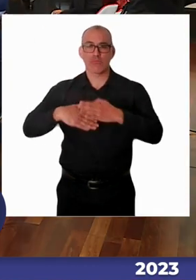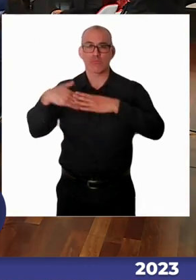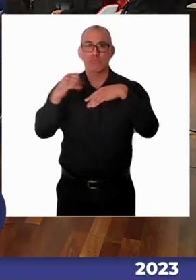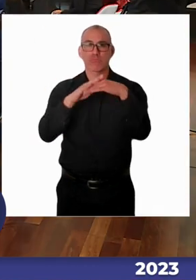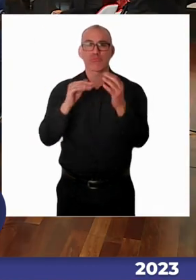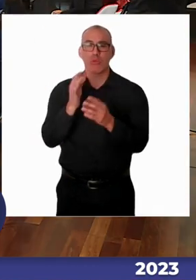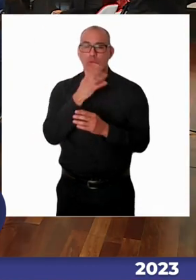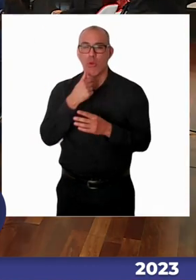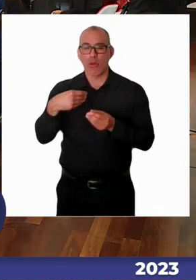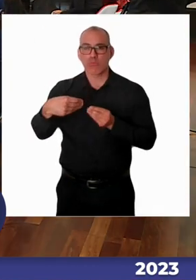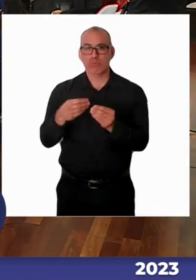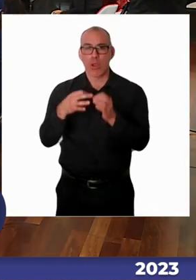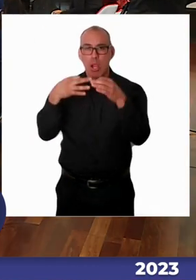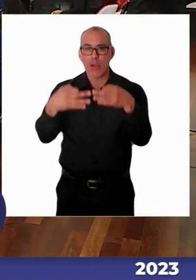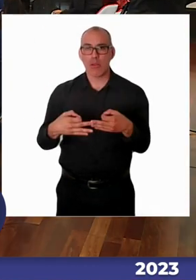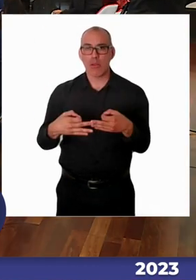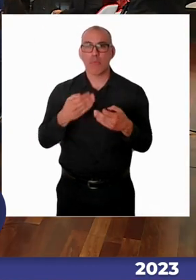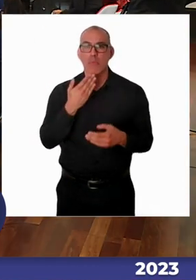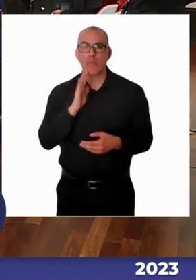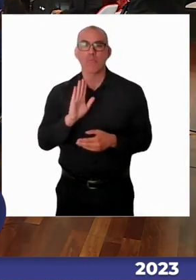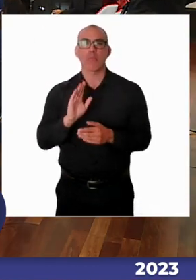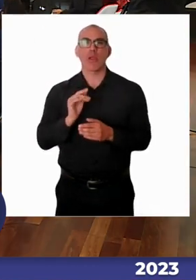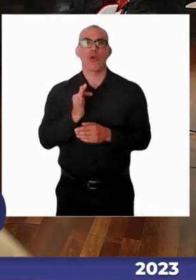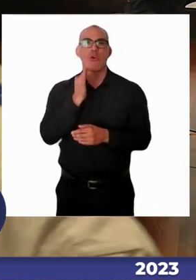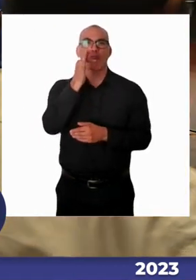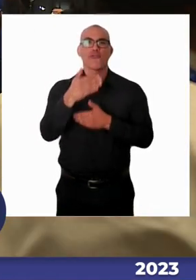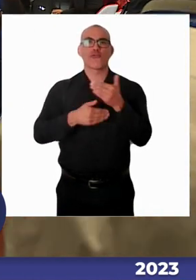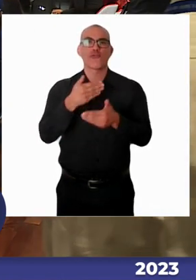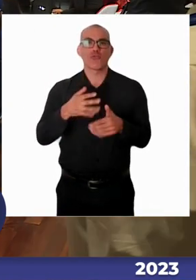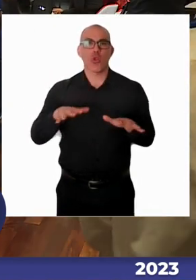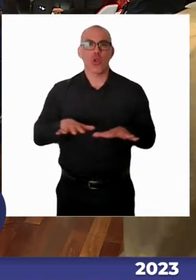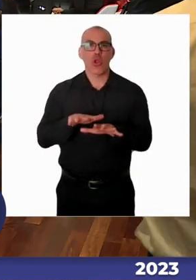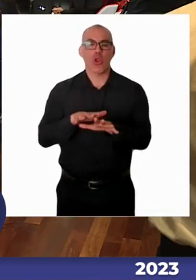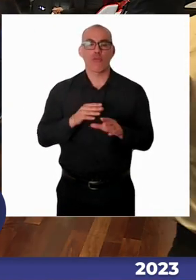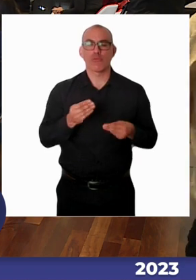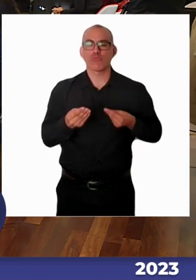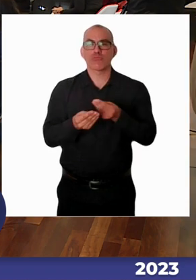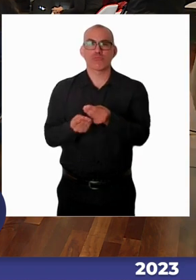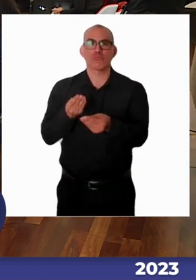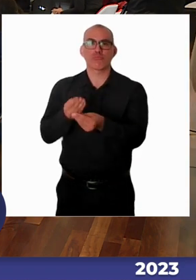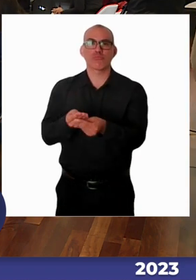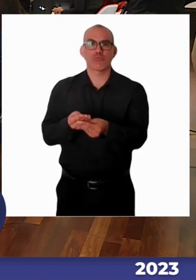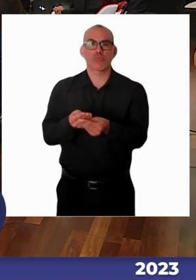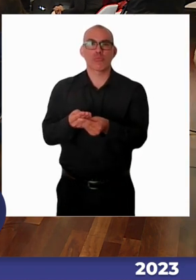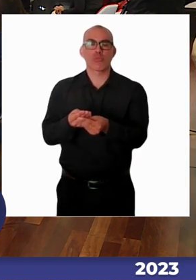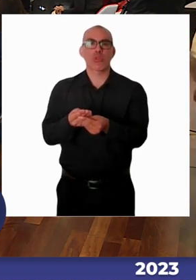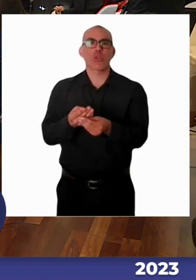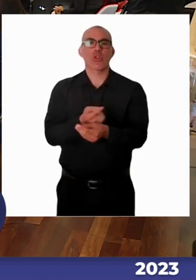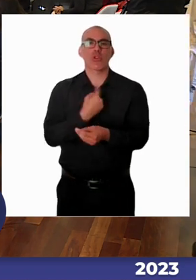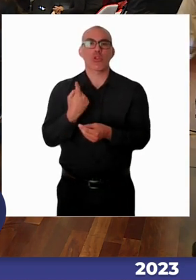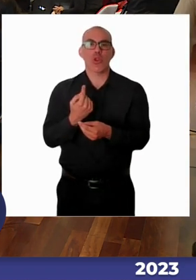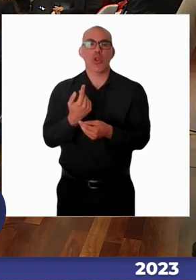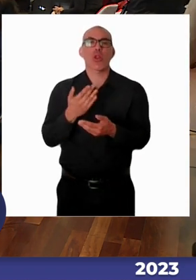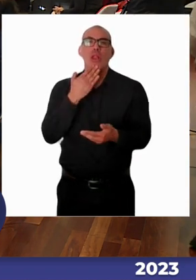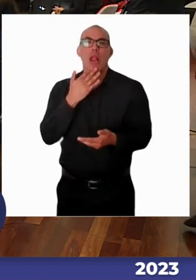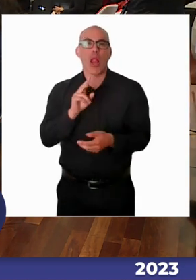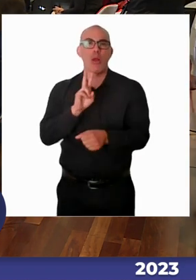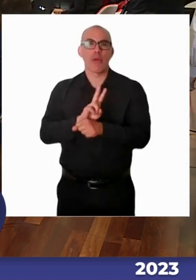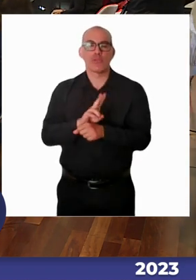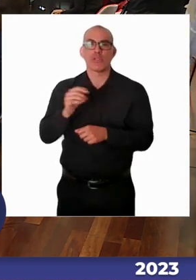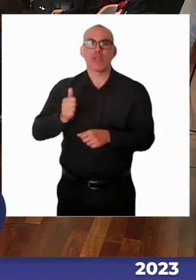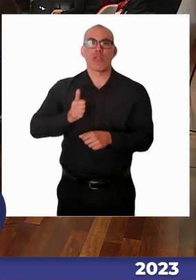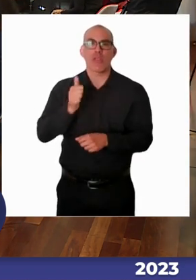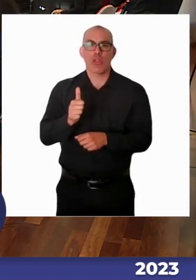Bienvenida. Gracias. Bueno, usted es muy conocida y reconocida también por su compromiso con la discapacidad,